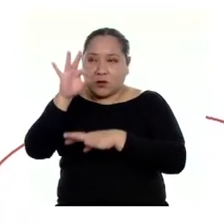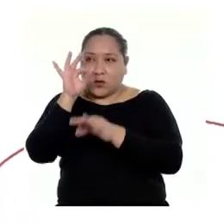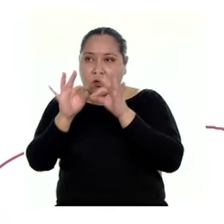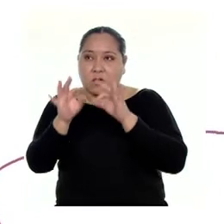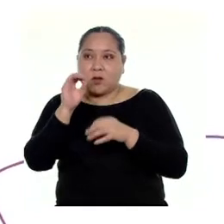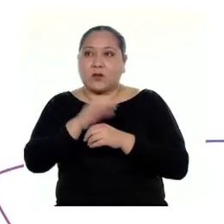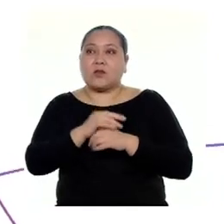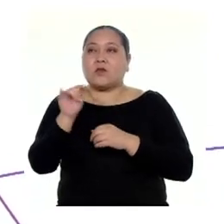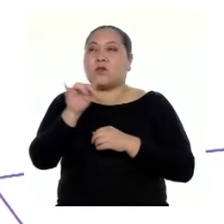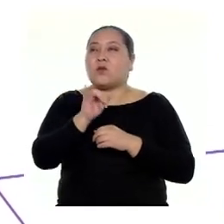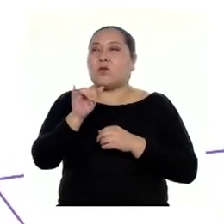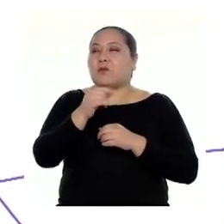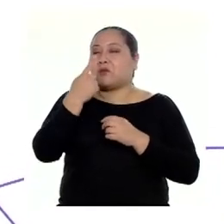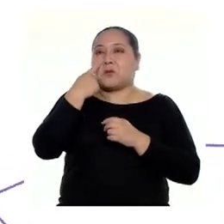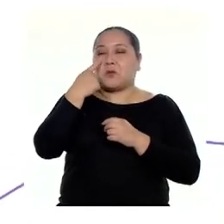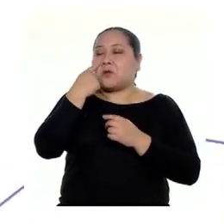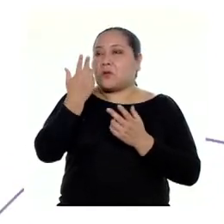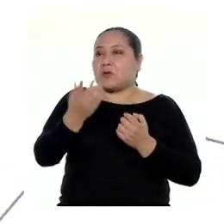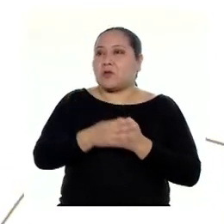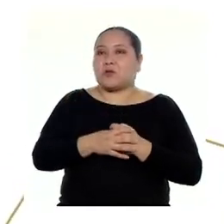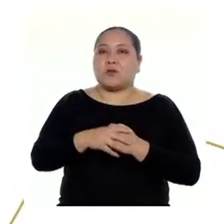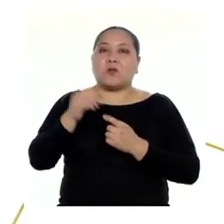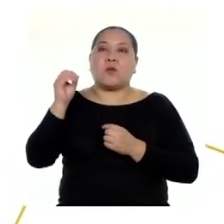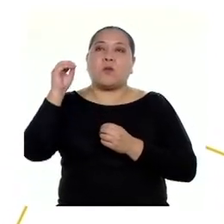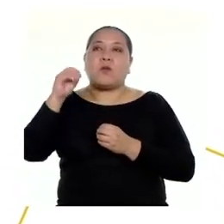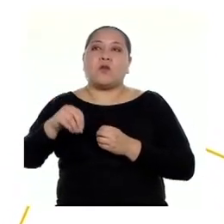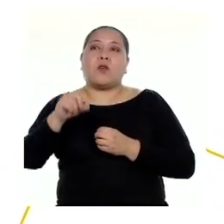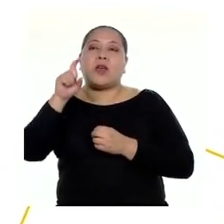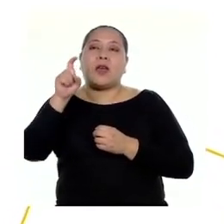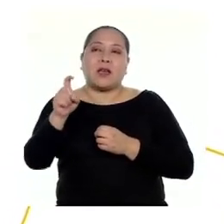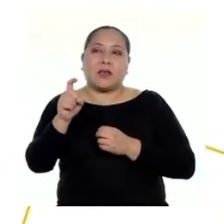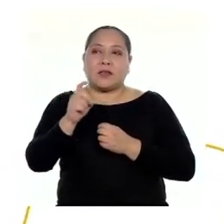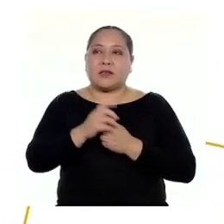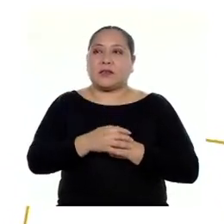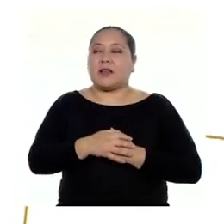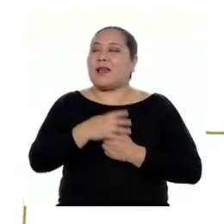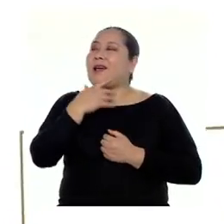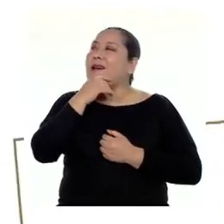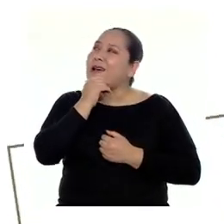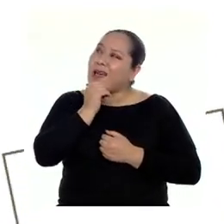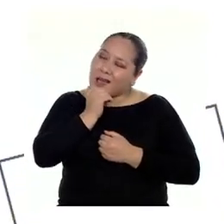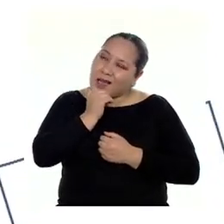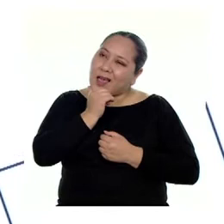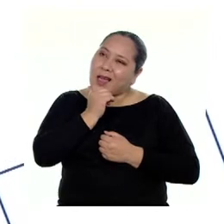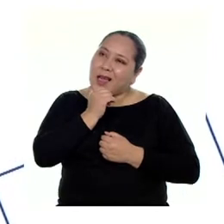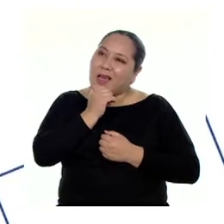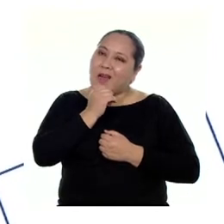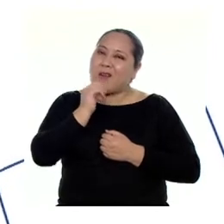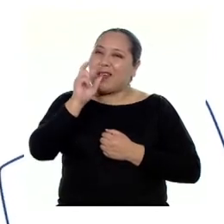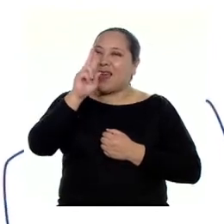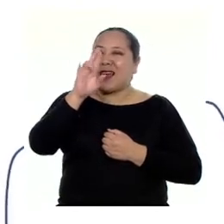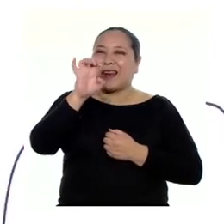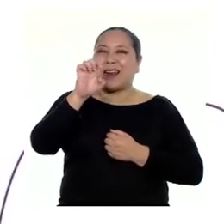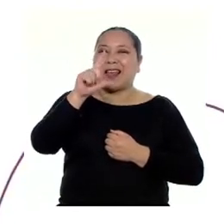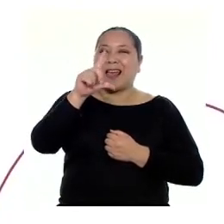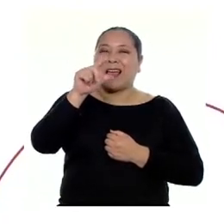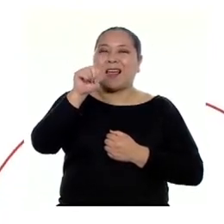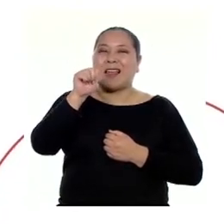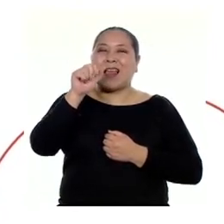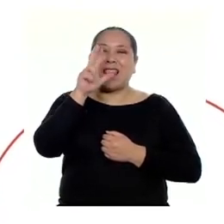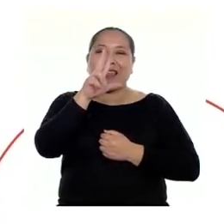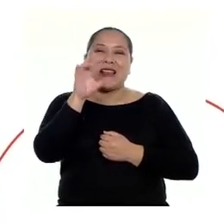es una cantidad desconocida, la llamaremos X. ¡Ah! ¡Una regla de tres simple!